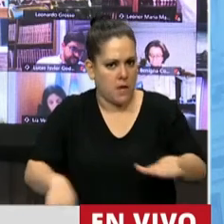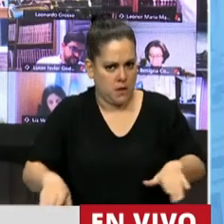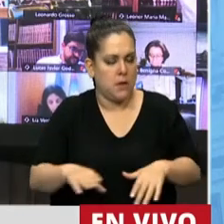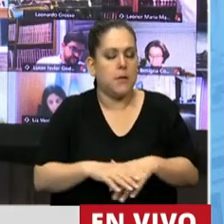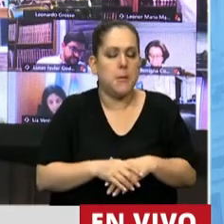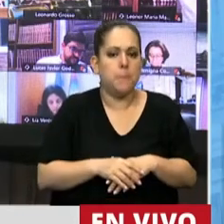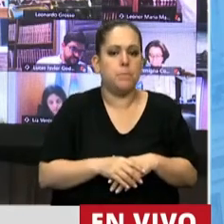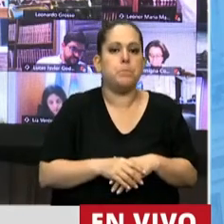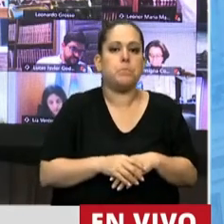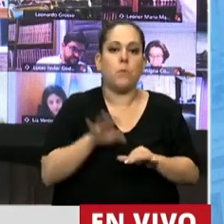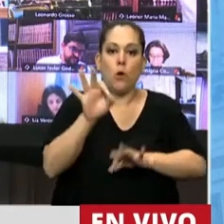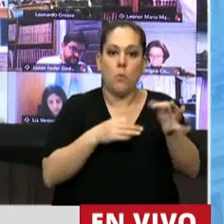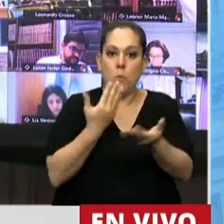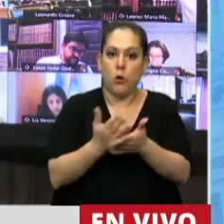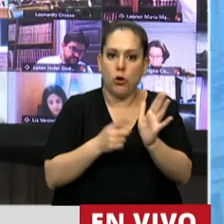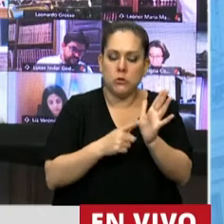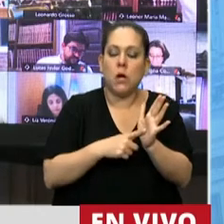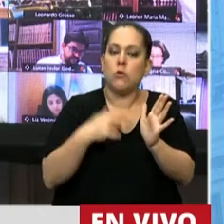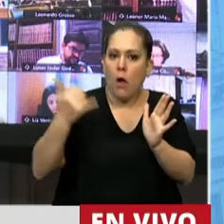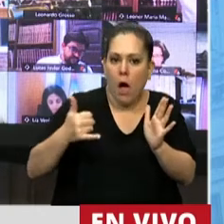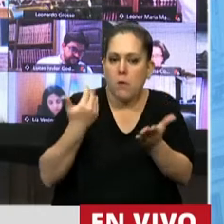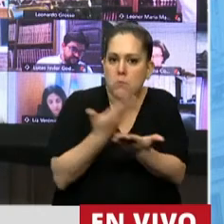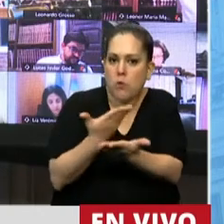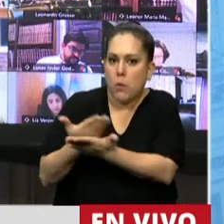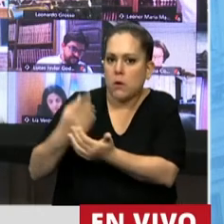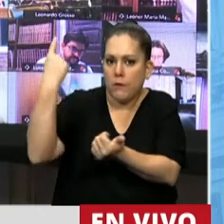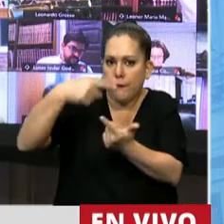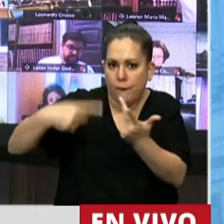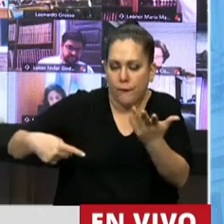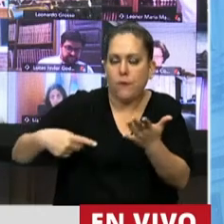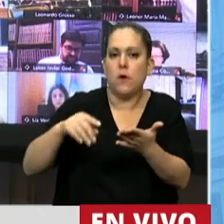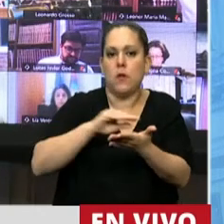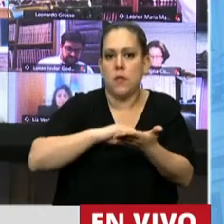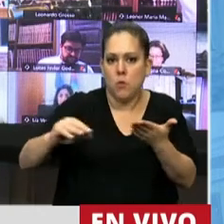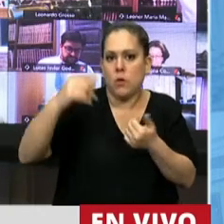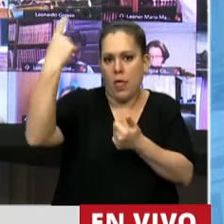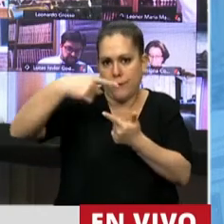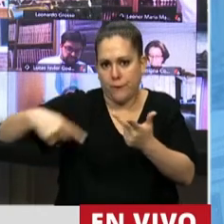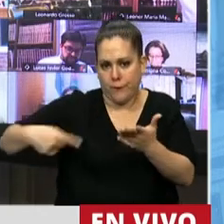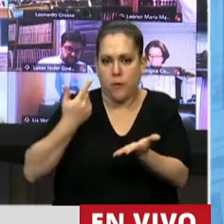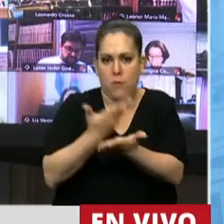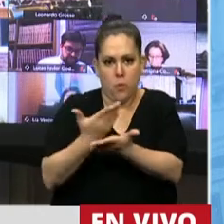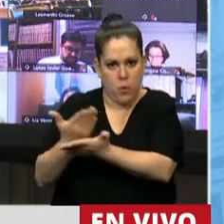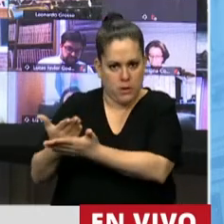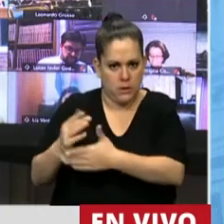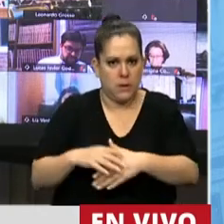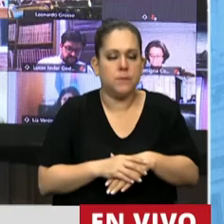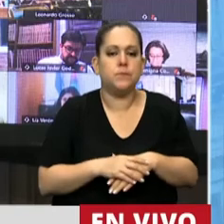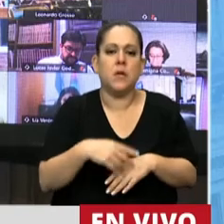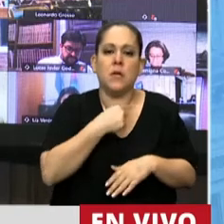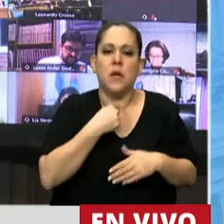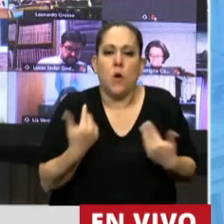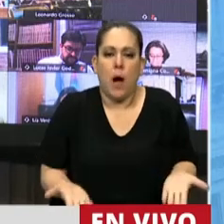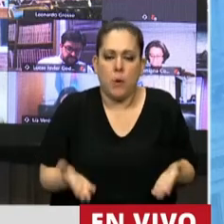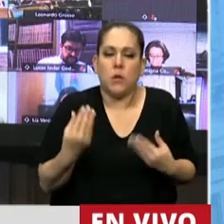unificado con iniciativas muy interesantes de las senadoras López, Verde y Mirtio. Quiero aprovechar la